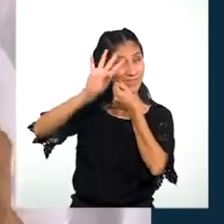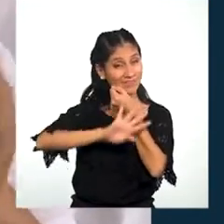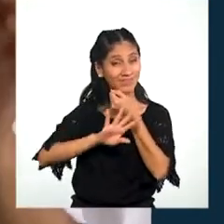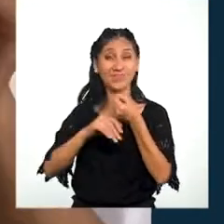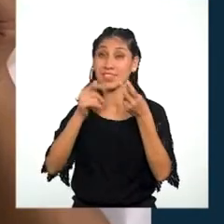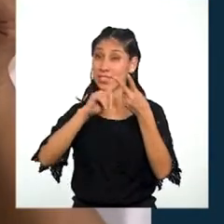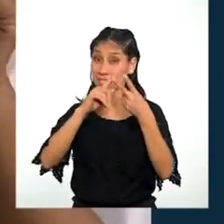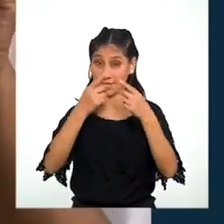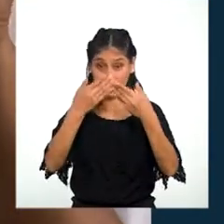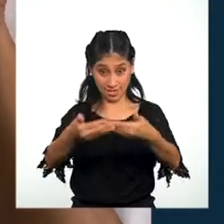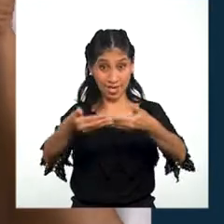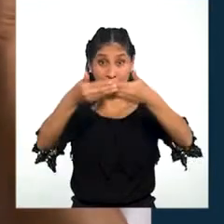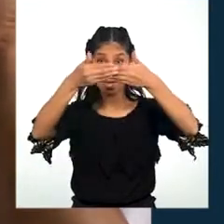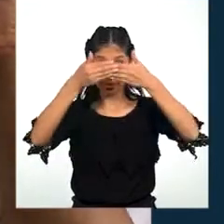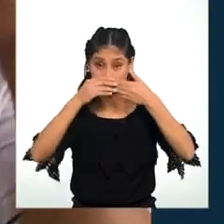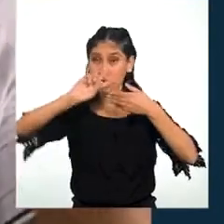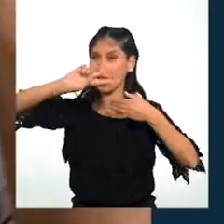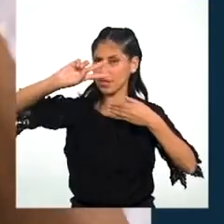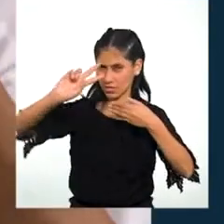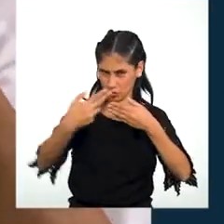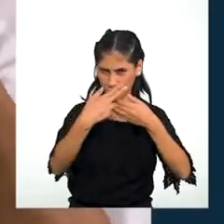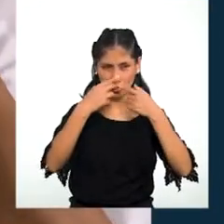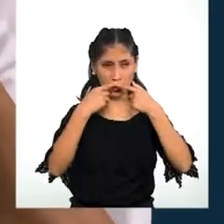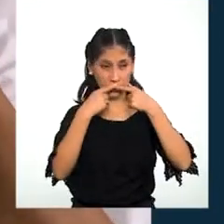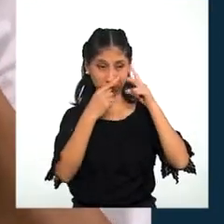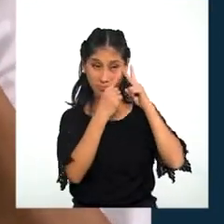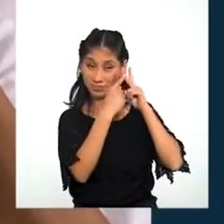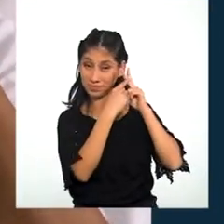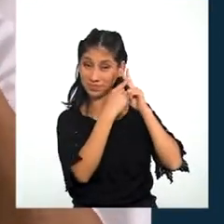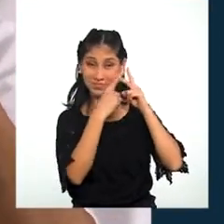Encima Me coloco La segunda Mascarilla